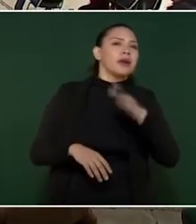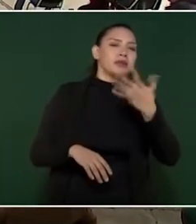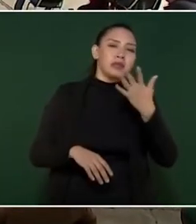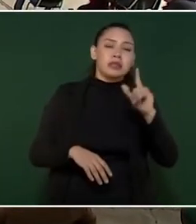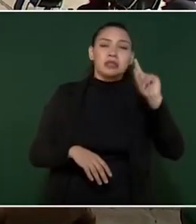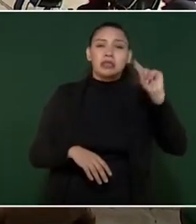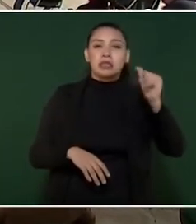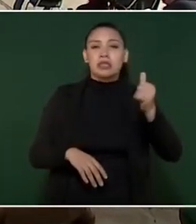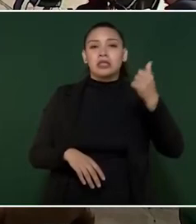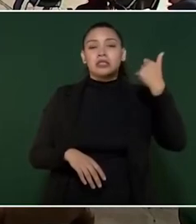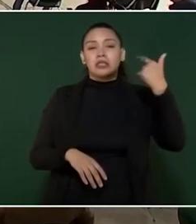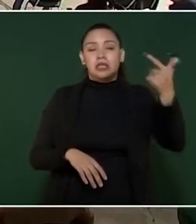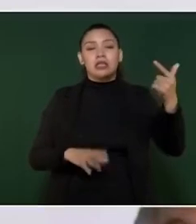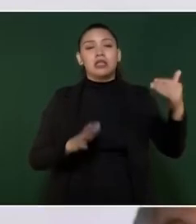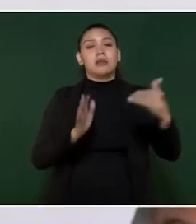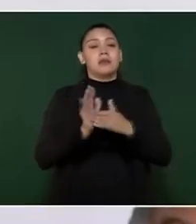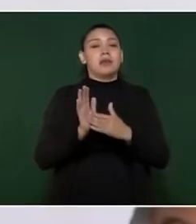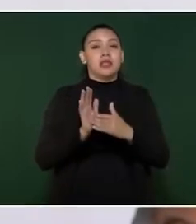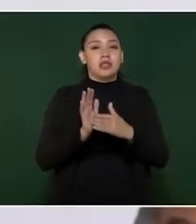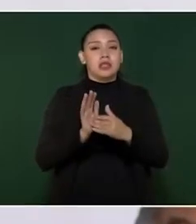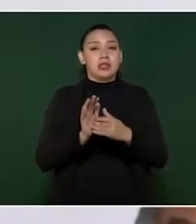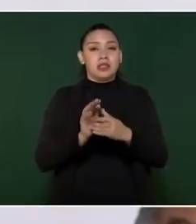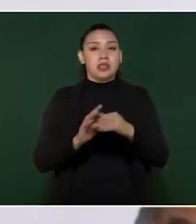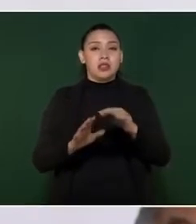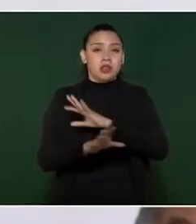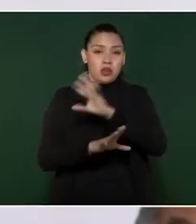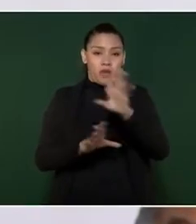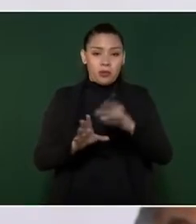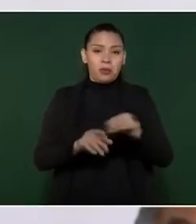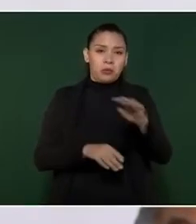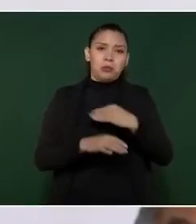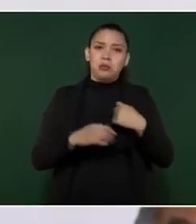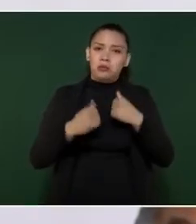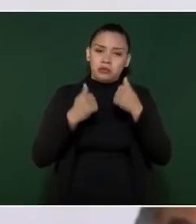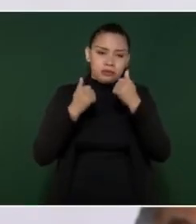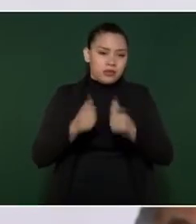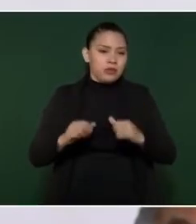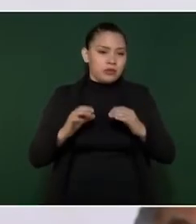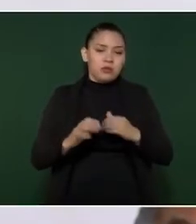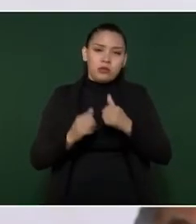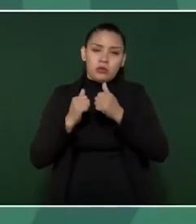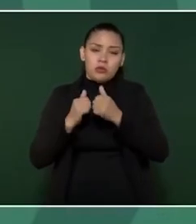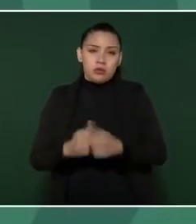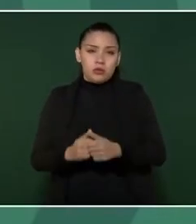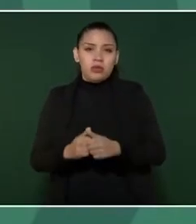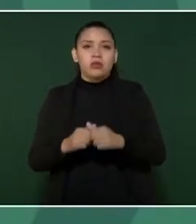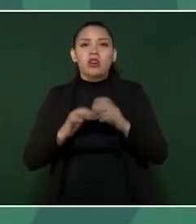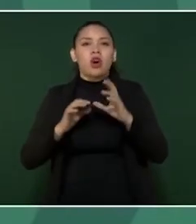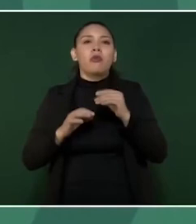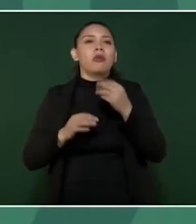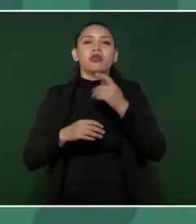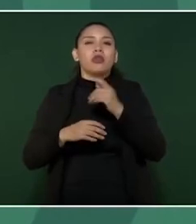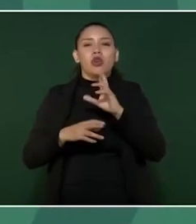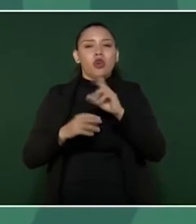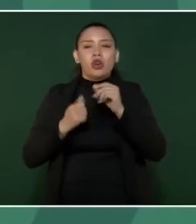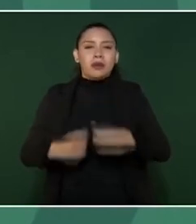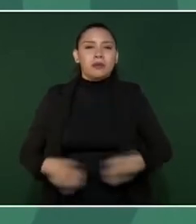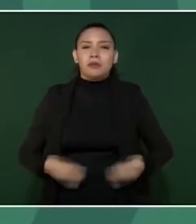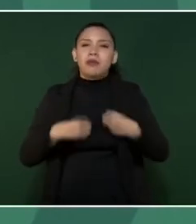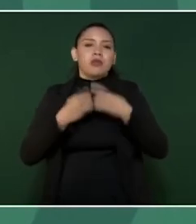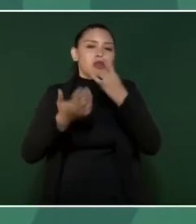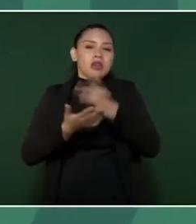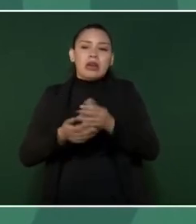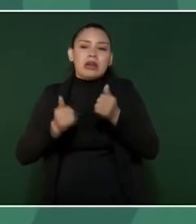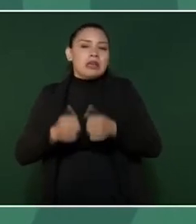77 mil, que están en México en condición de refugio. Ahora bien, ¿qué es lo que está